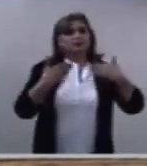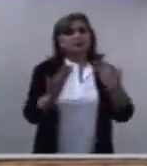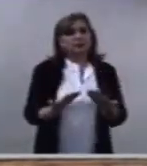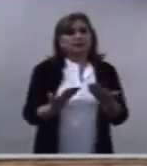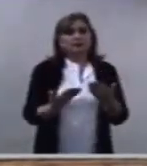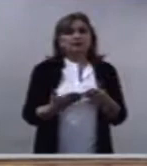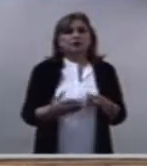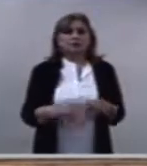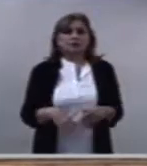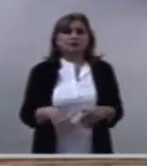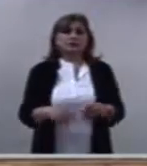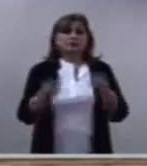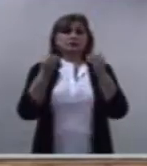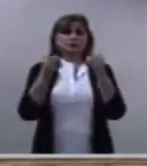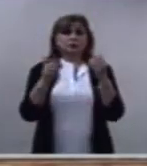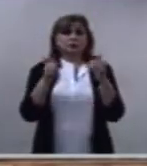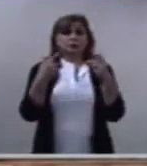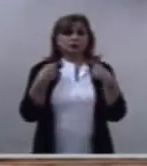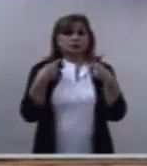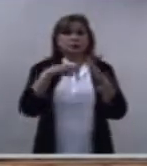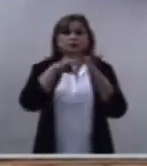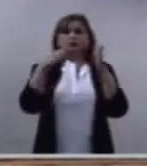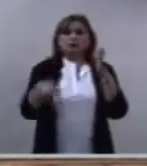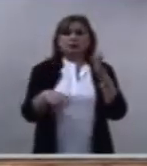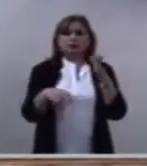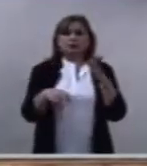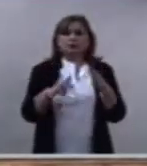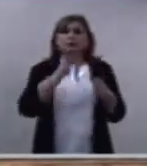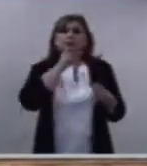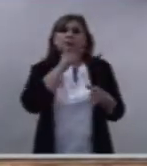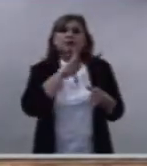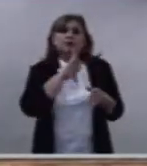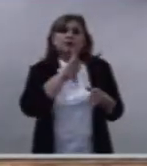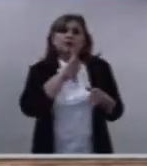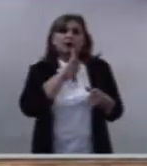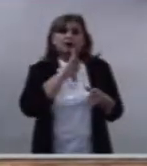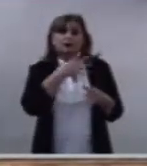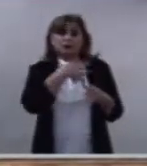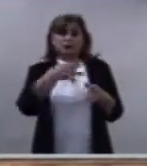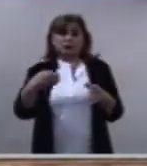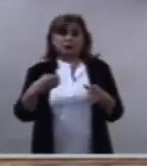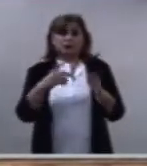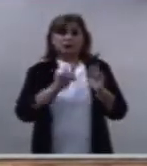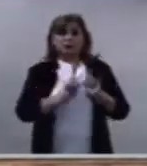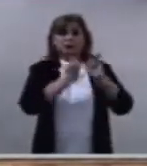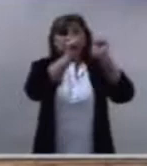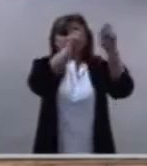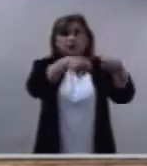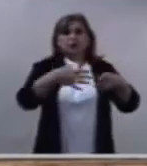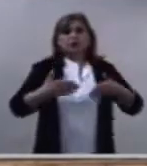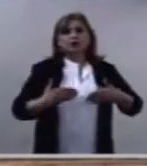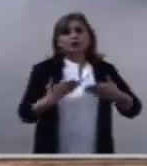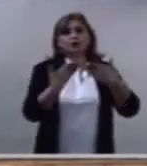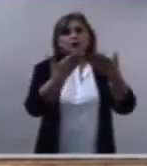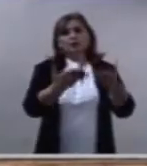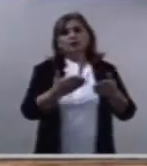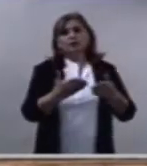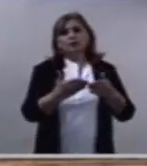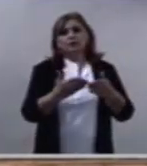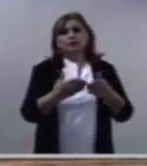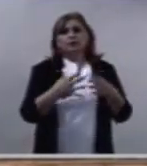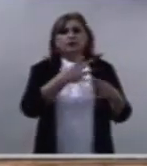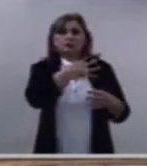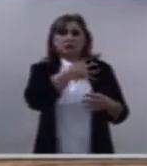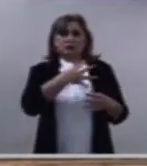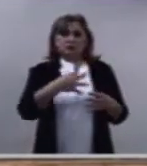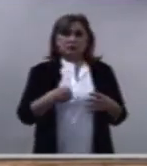papás, sus hijos les han sido confiados por el Señor y son guardianes,